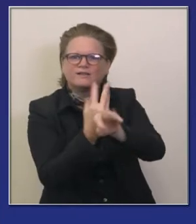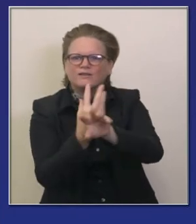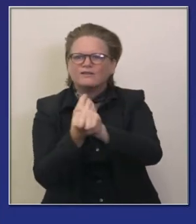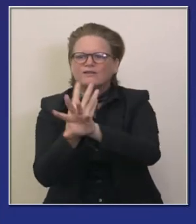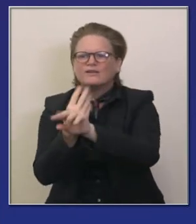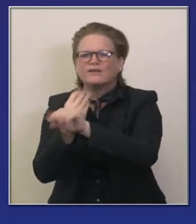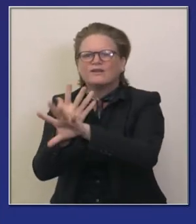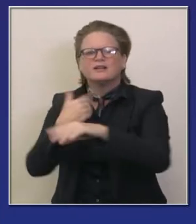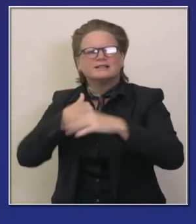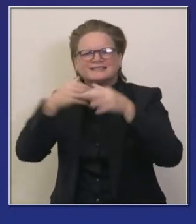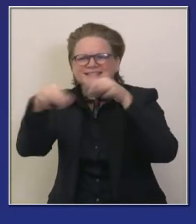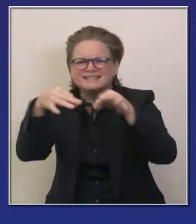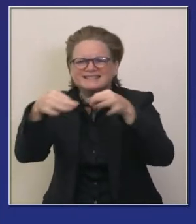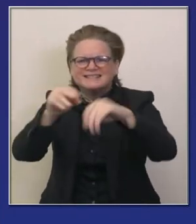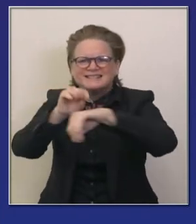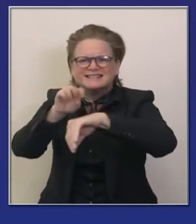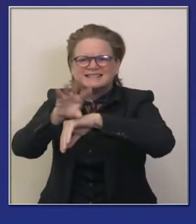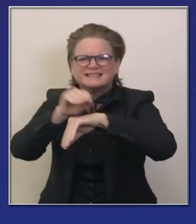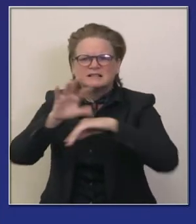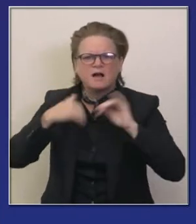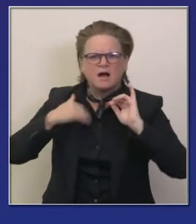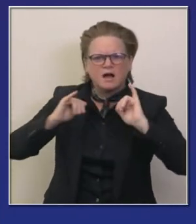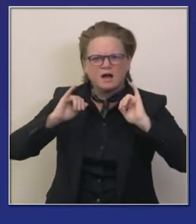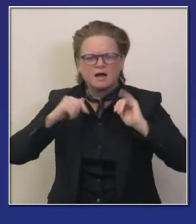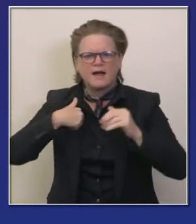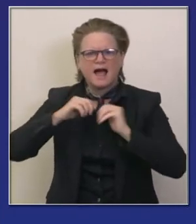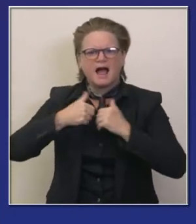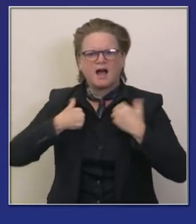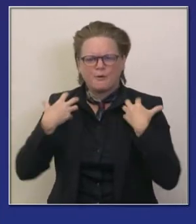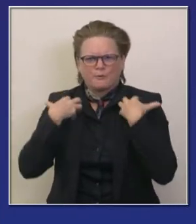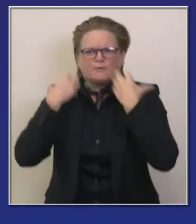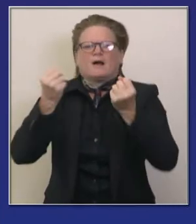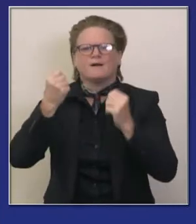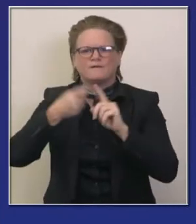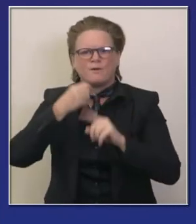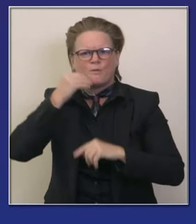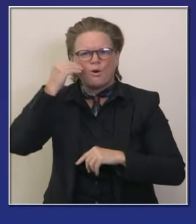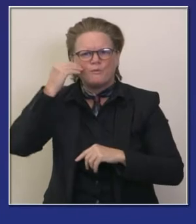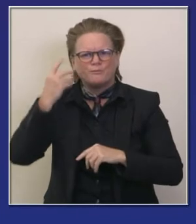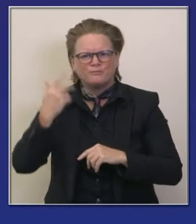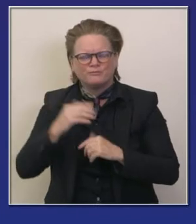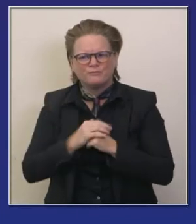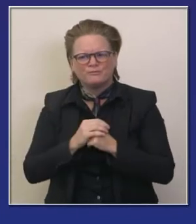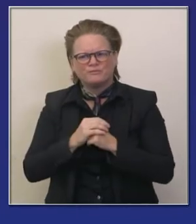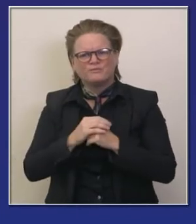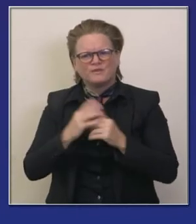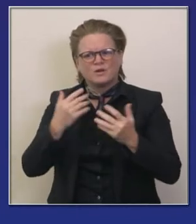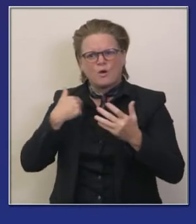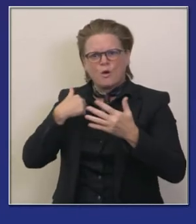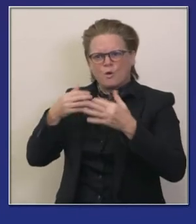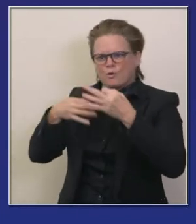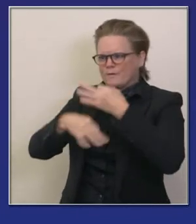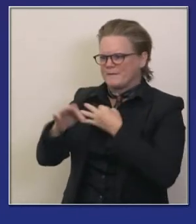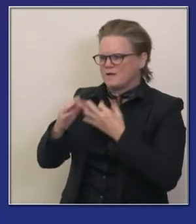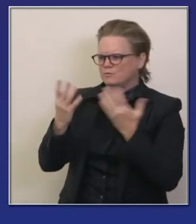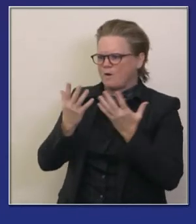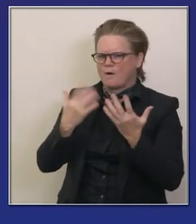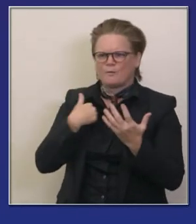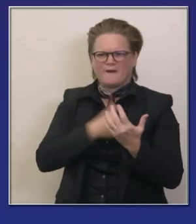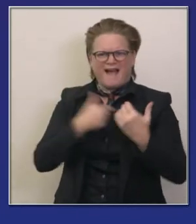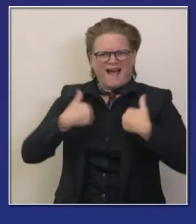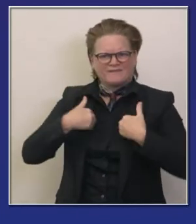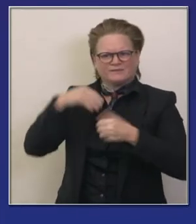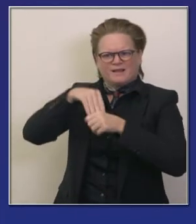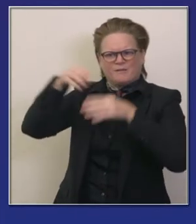darnos ventaja no es un sustituto para ninguna de los tratamientos fundamentales existentes que ya tenemos